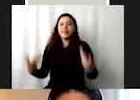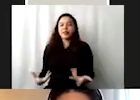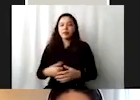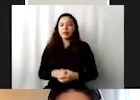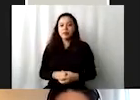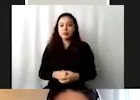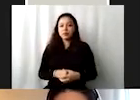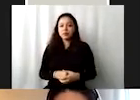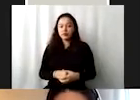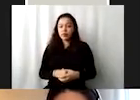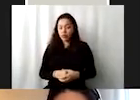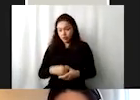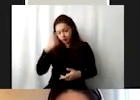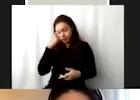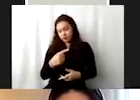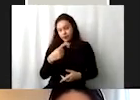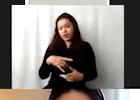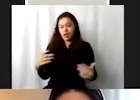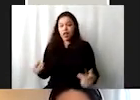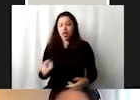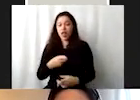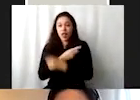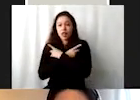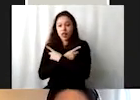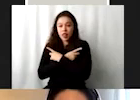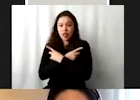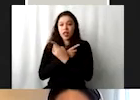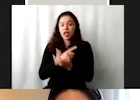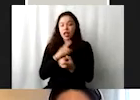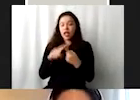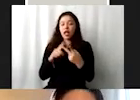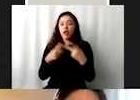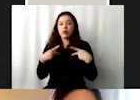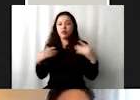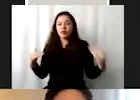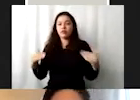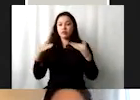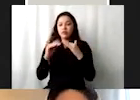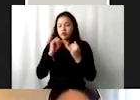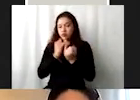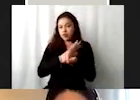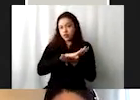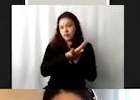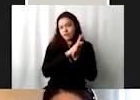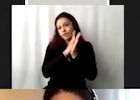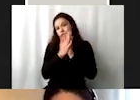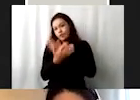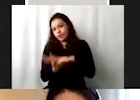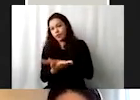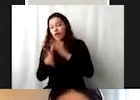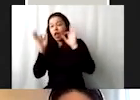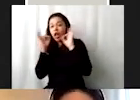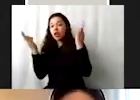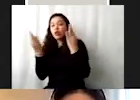éticos, la dignidad y la igualdad de las personas. Y es transformadora porque busca cambiar las formas en que